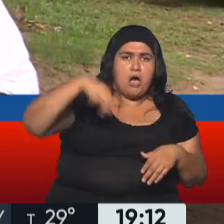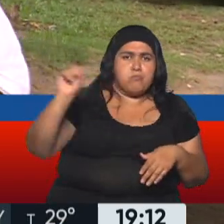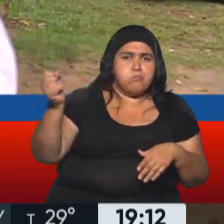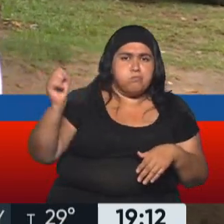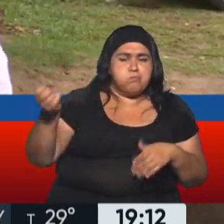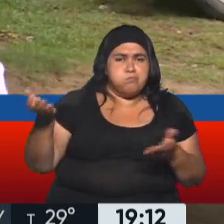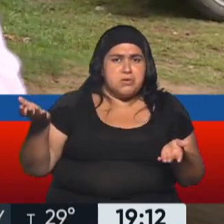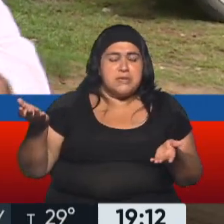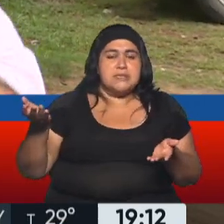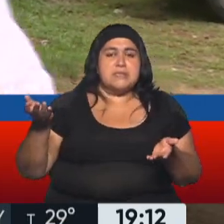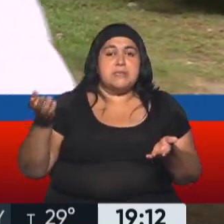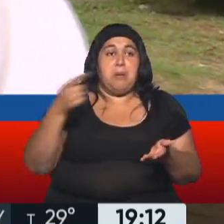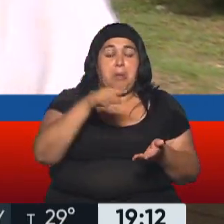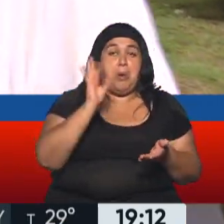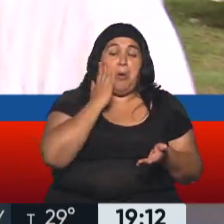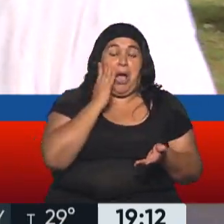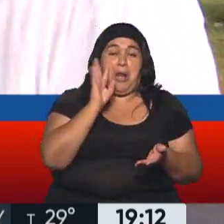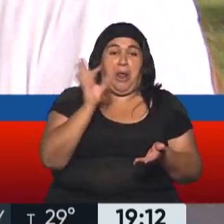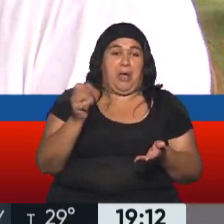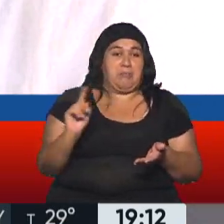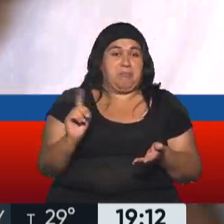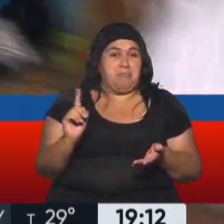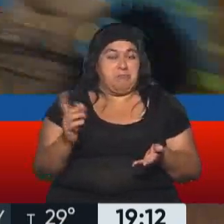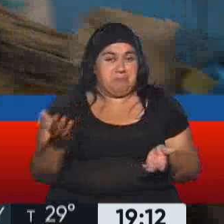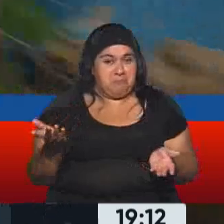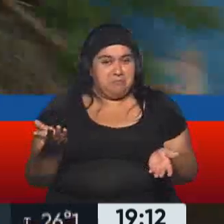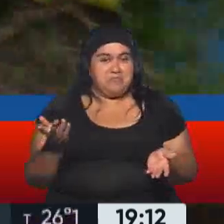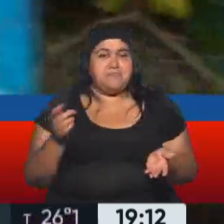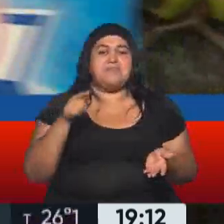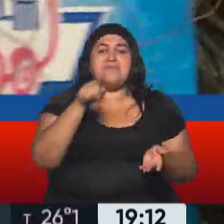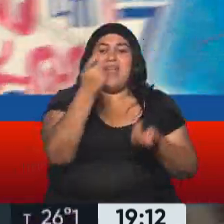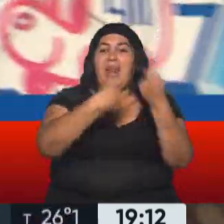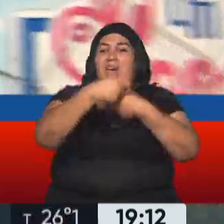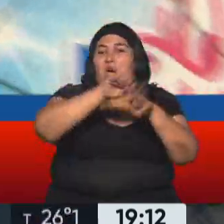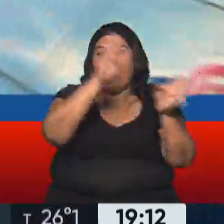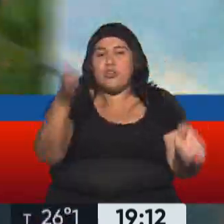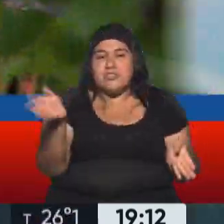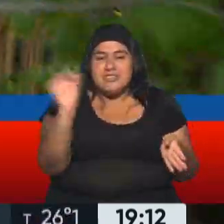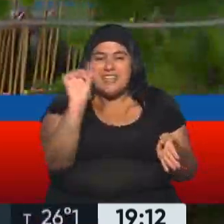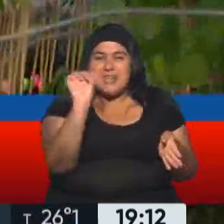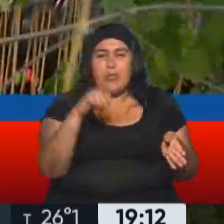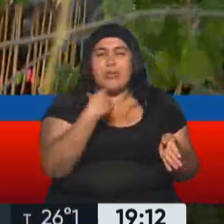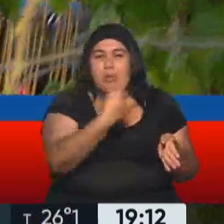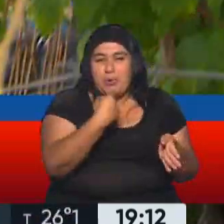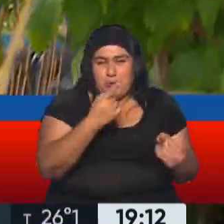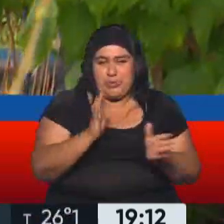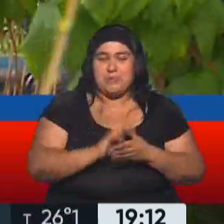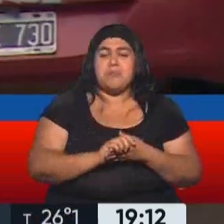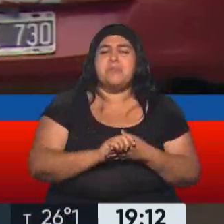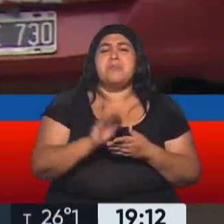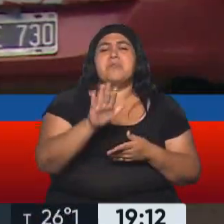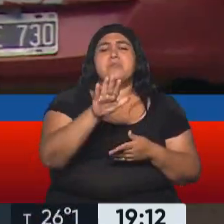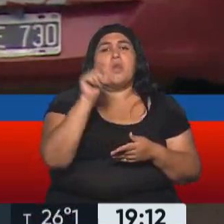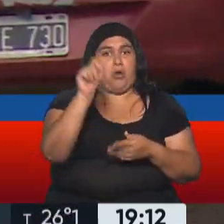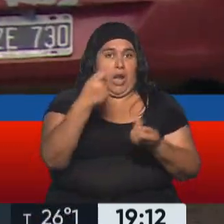Betiana. Sí, pero bueno, ninguno la había reconocido. Acá estamos con una vecina que atiende un kiosco. Hola señora, ¿cómo le va? ¿La podemos molestar un segundito? Bueno, usted